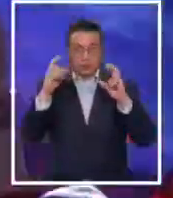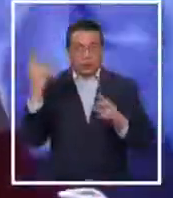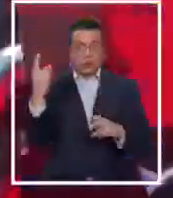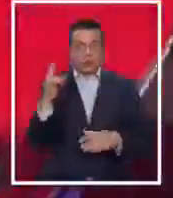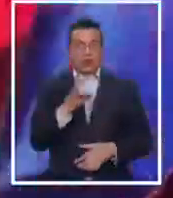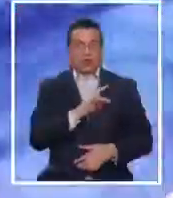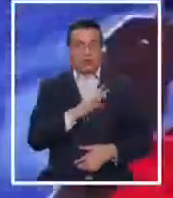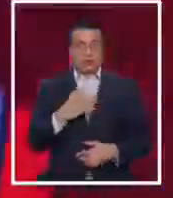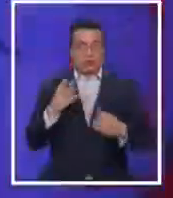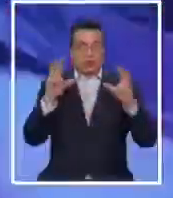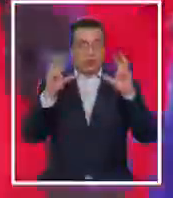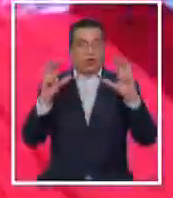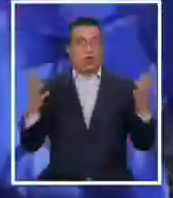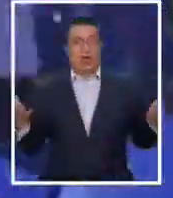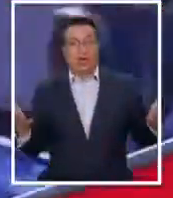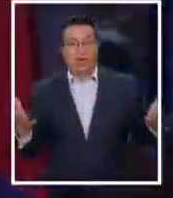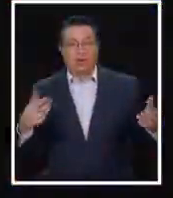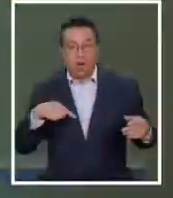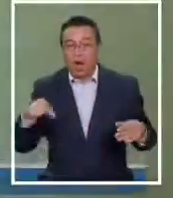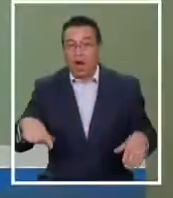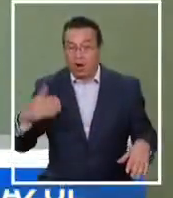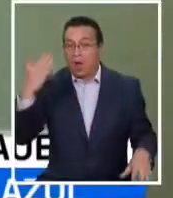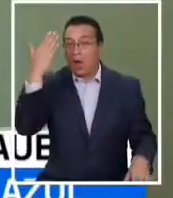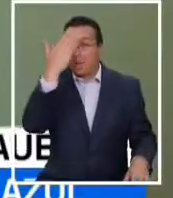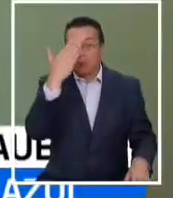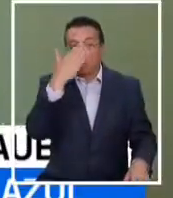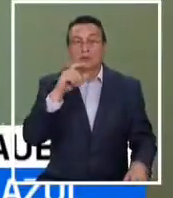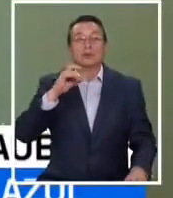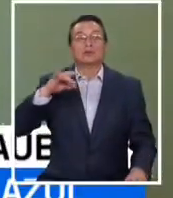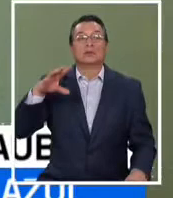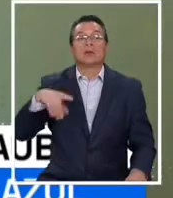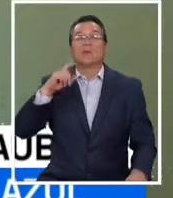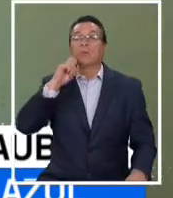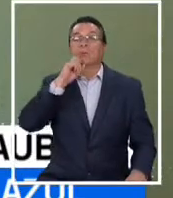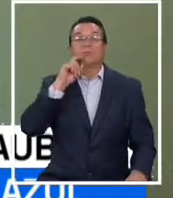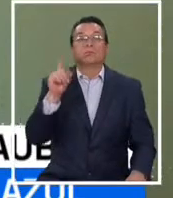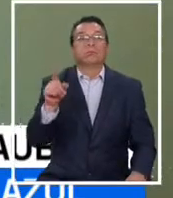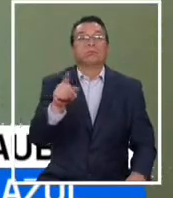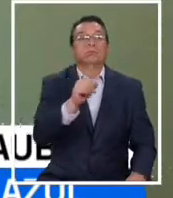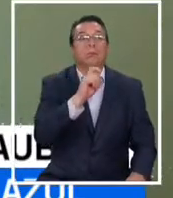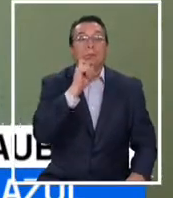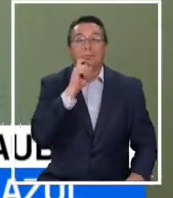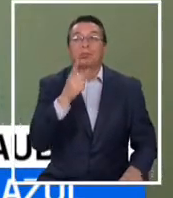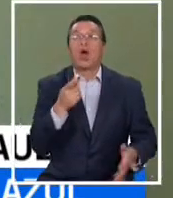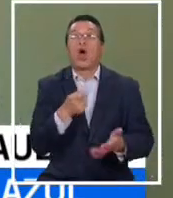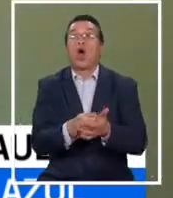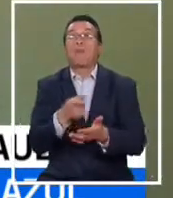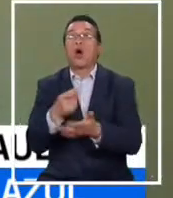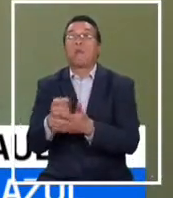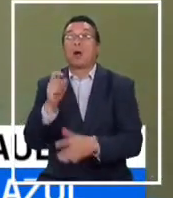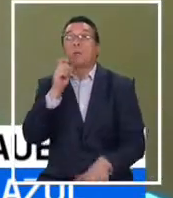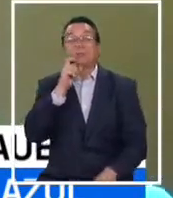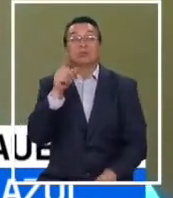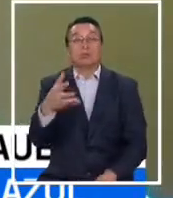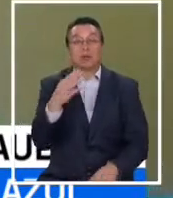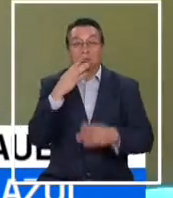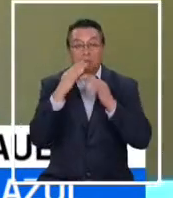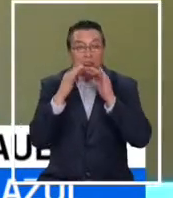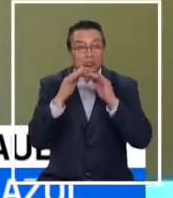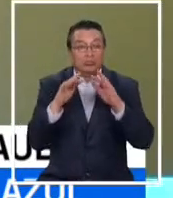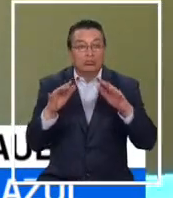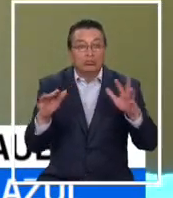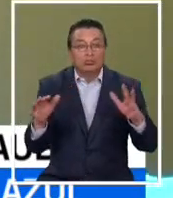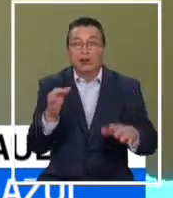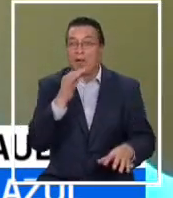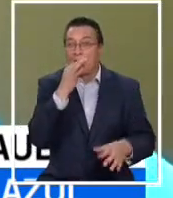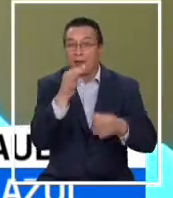universidad. Y ahora la preocupación, digamos, de saber quiénes están comprando. Cuando hubo estos rumores, ¿te